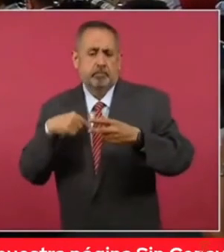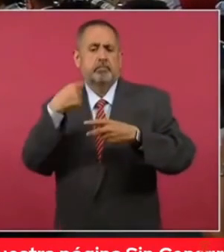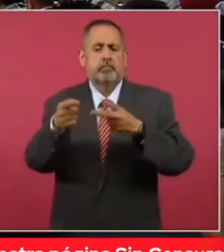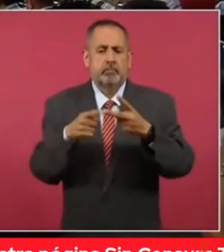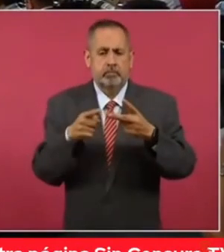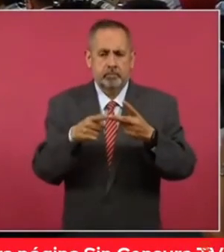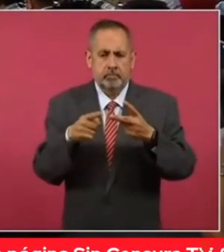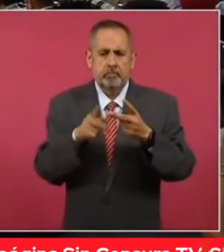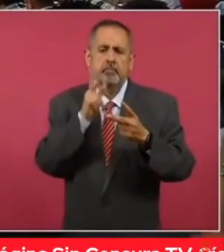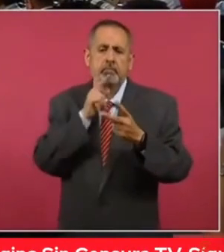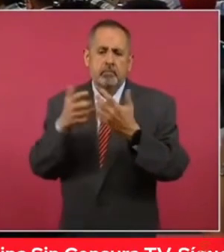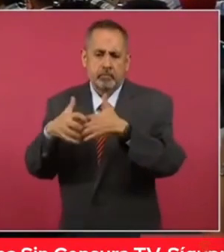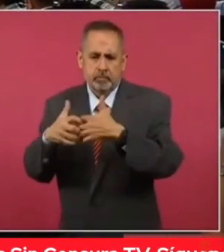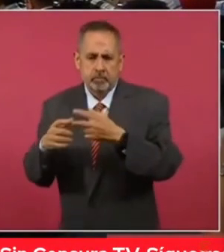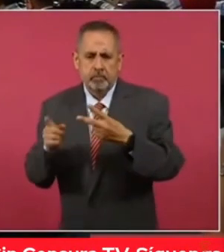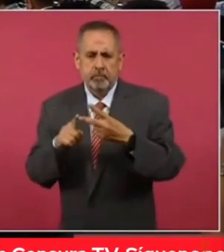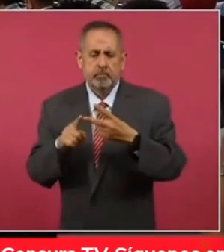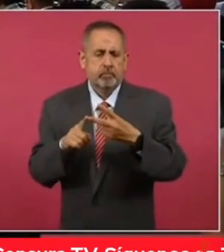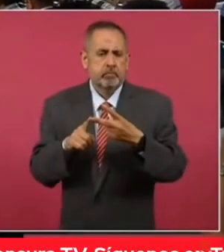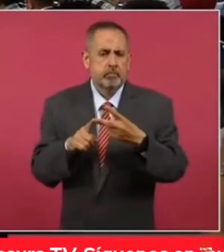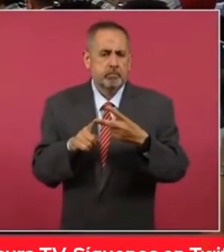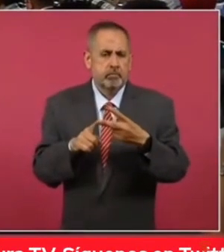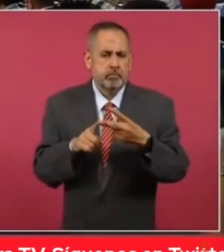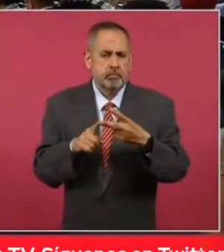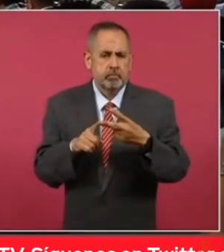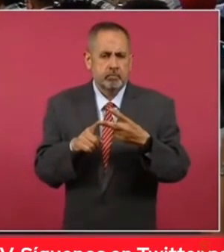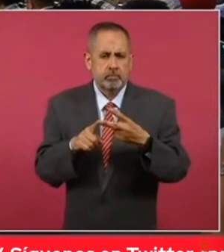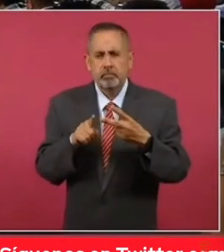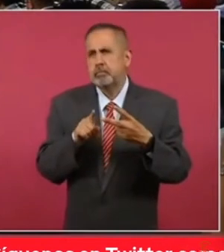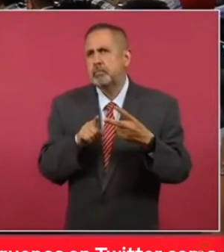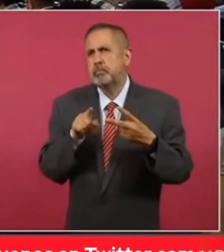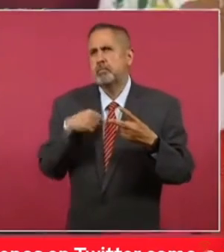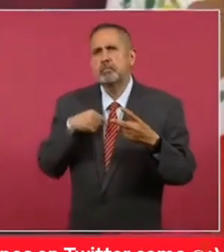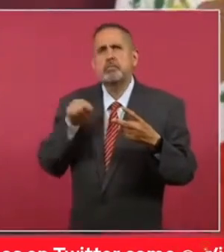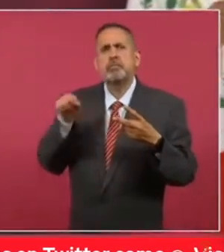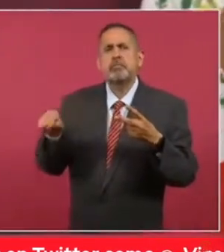son refinerías, este, vamos hacia